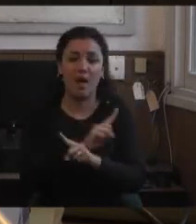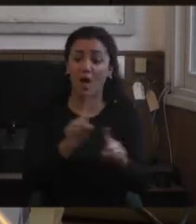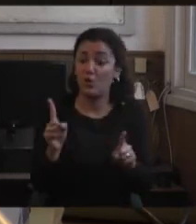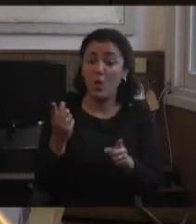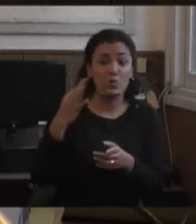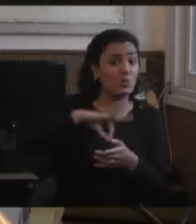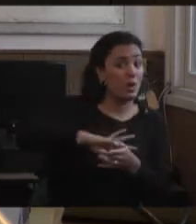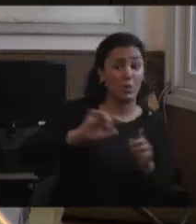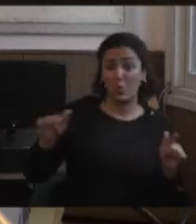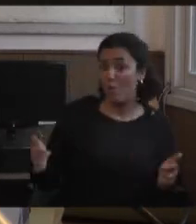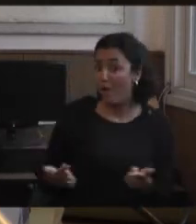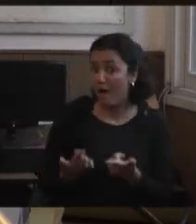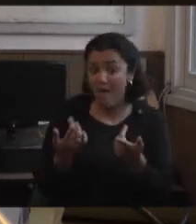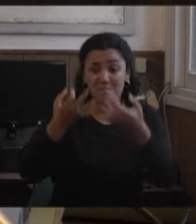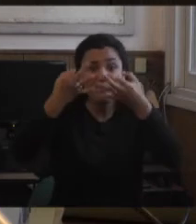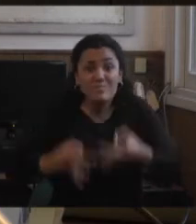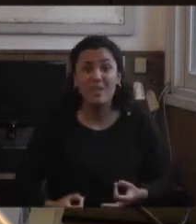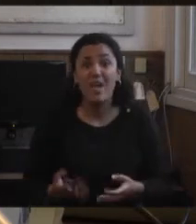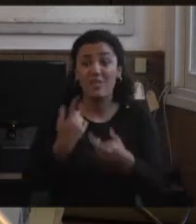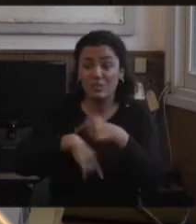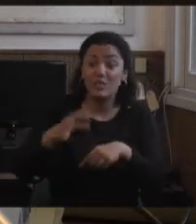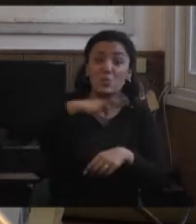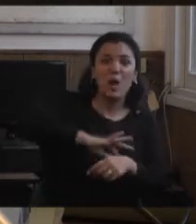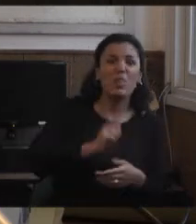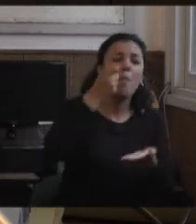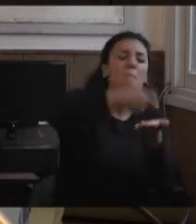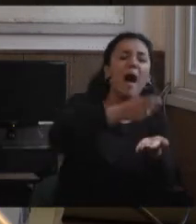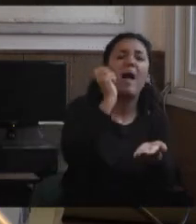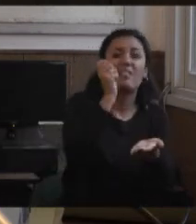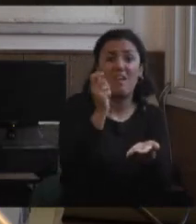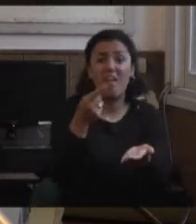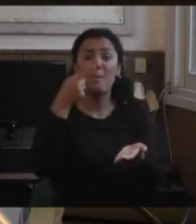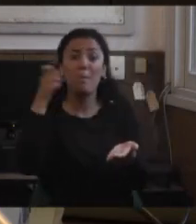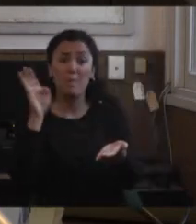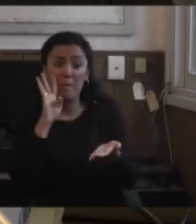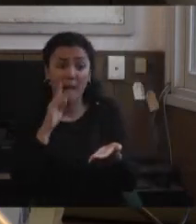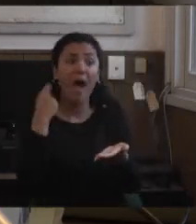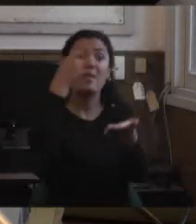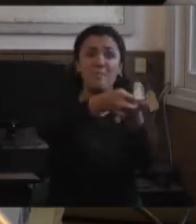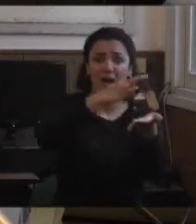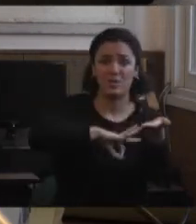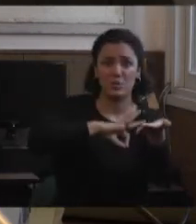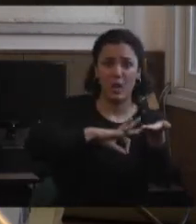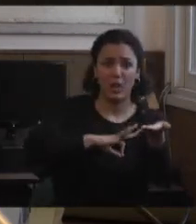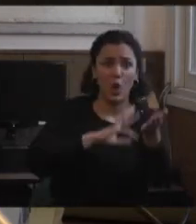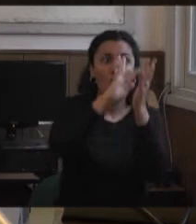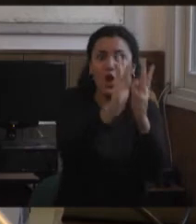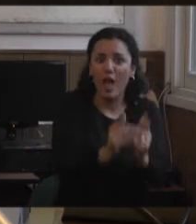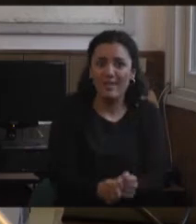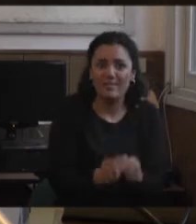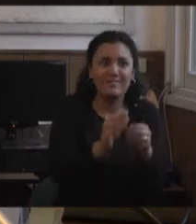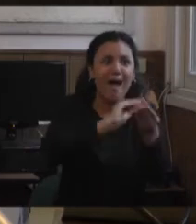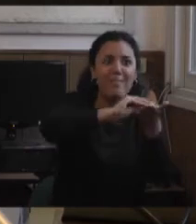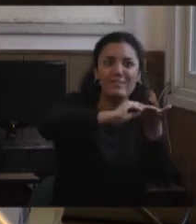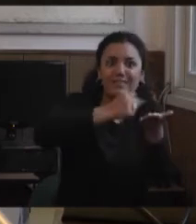cargo por lo general de los padres, entonces terminan teniendo 40, 45 años, 50, y es su mamá o su papá quien dirige esa